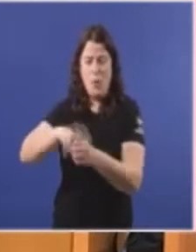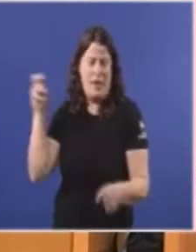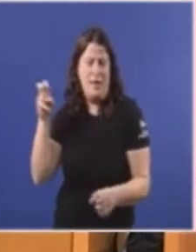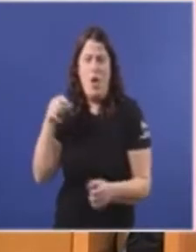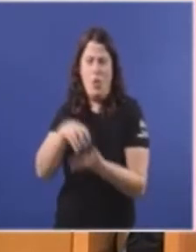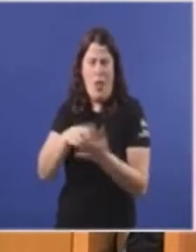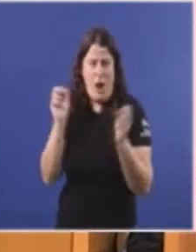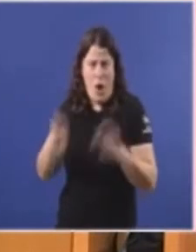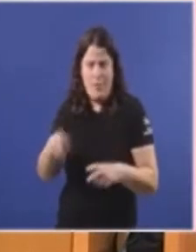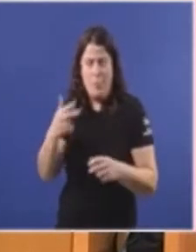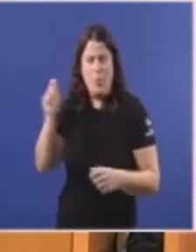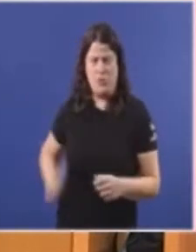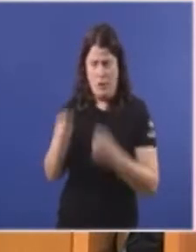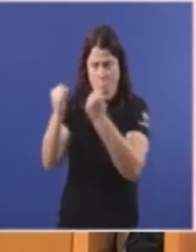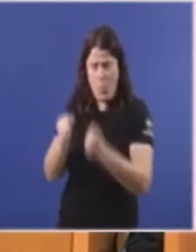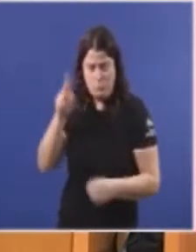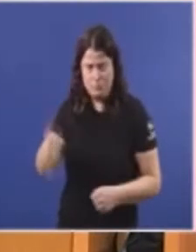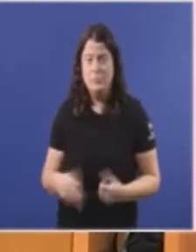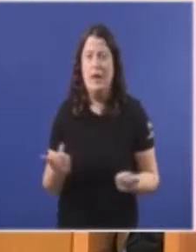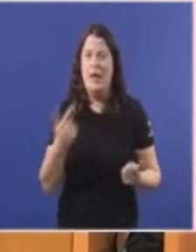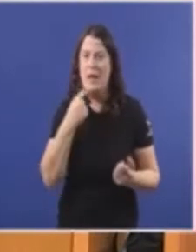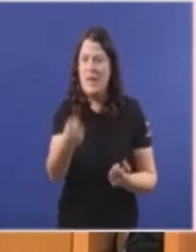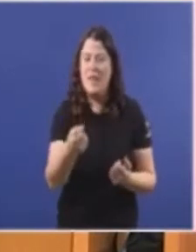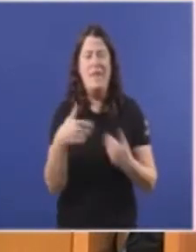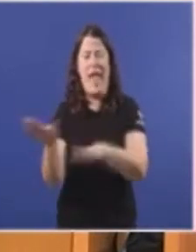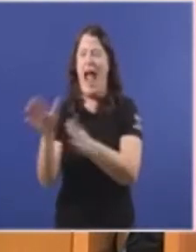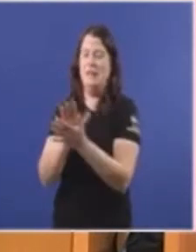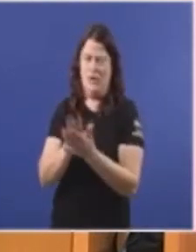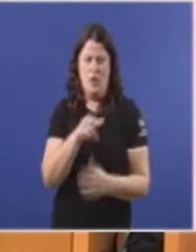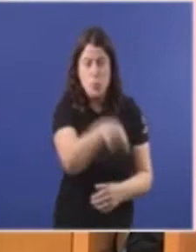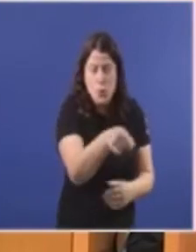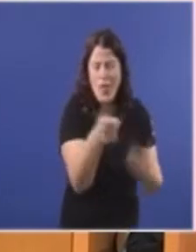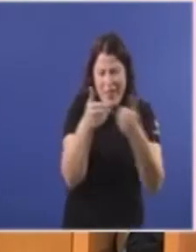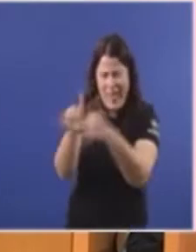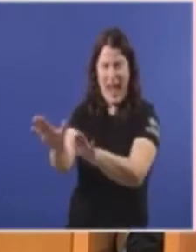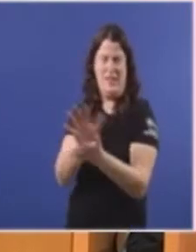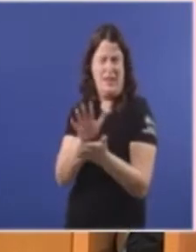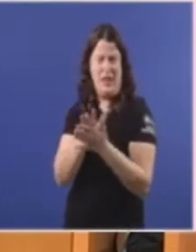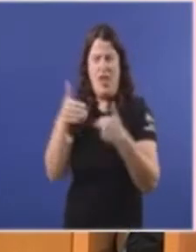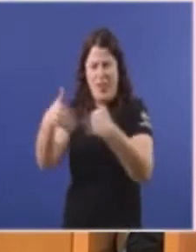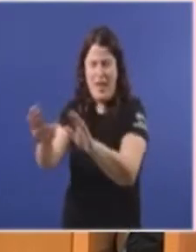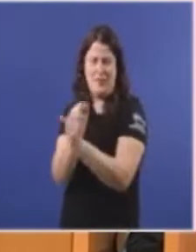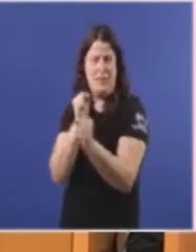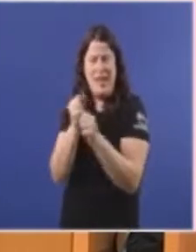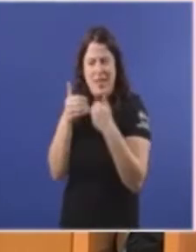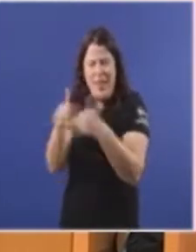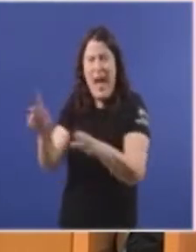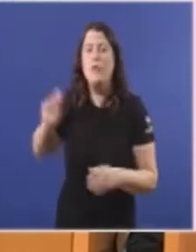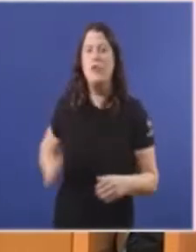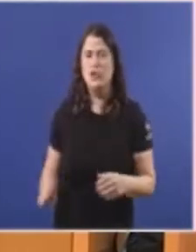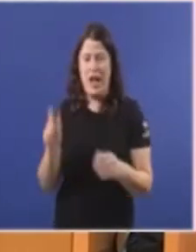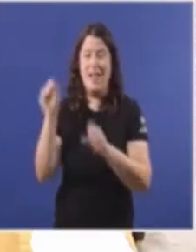dúbidas Vostede Dice Que deixemos tranquilos Iso é o que ten que fazer Vostede Deixar tranquilos Profesionais sanitarios Que defenden A